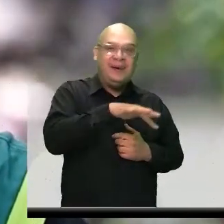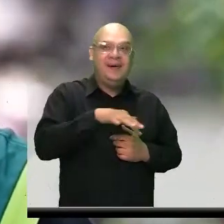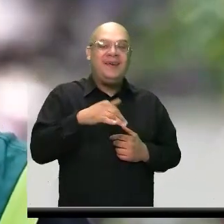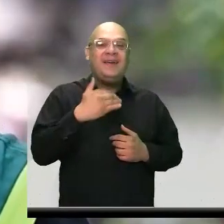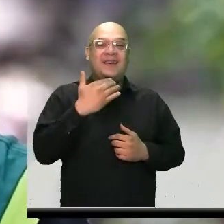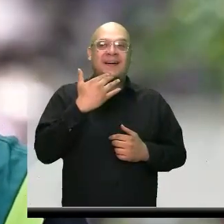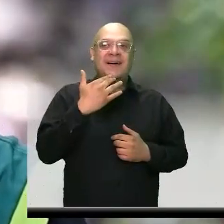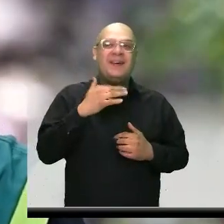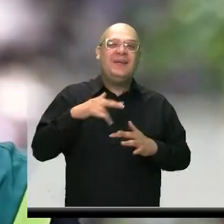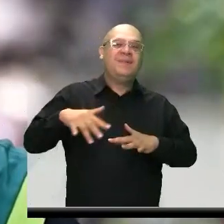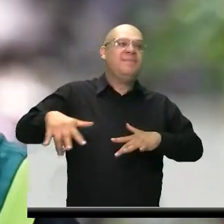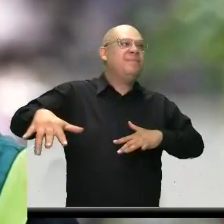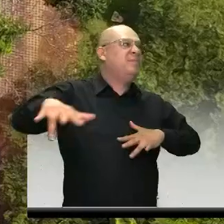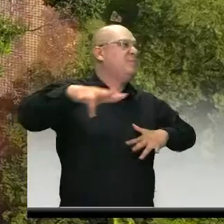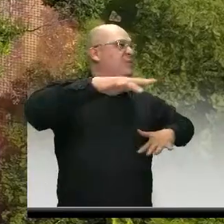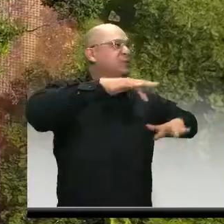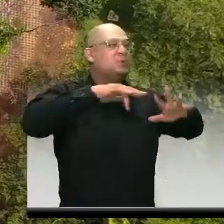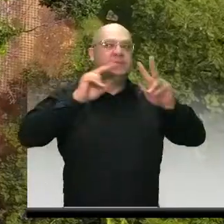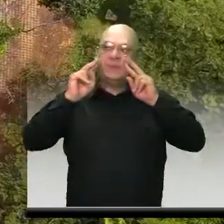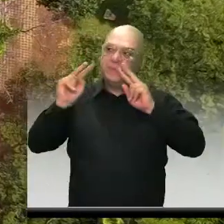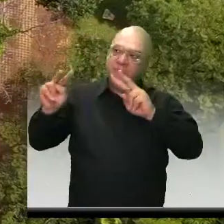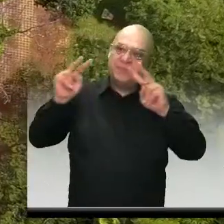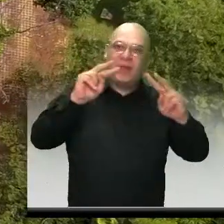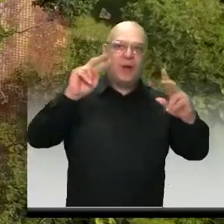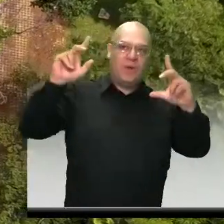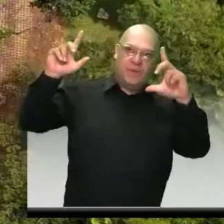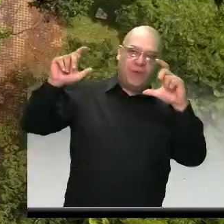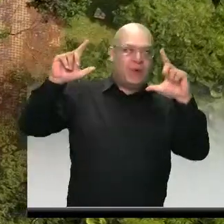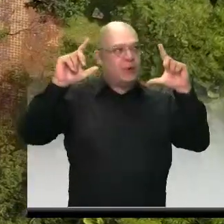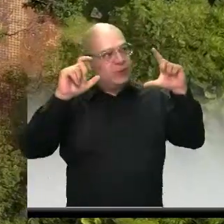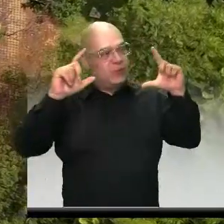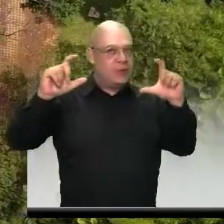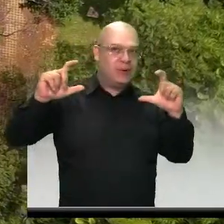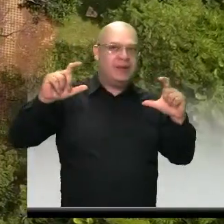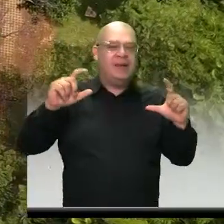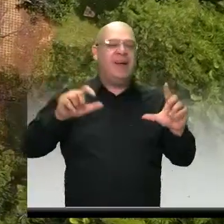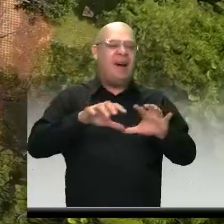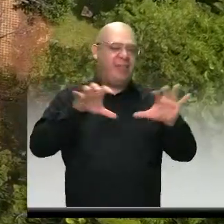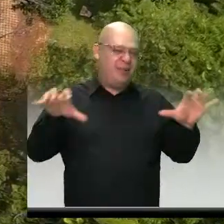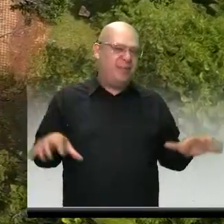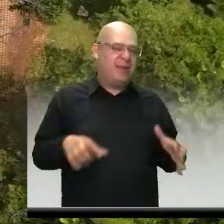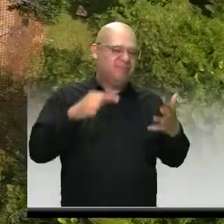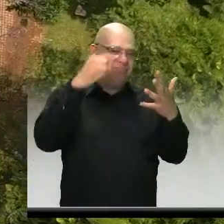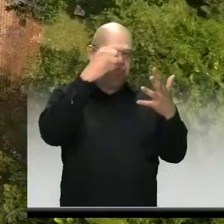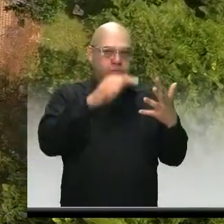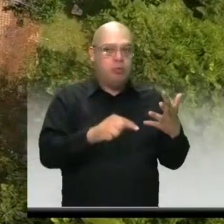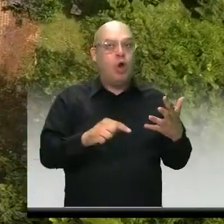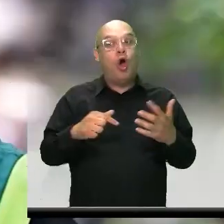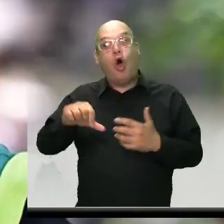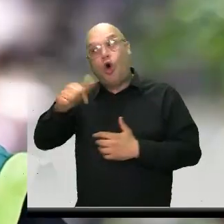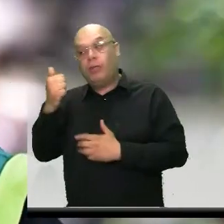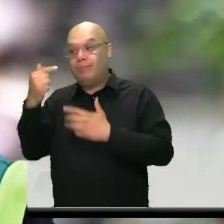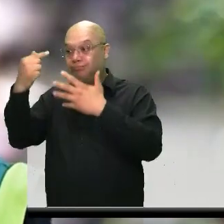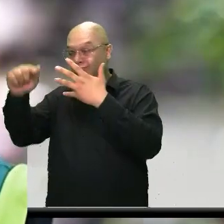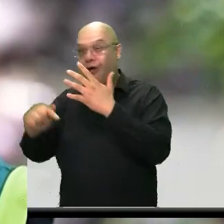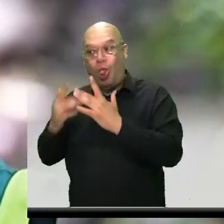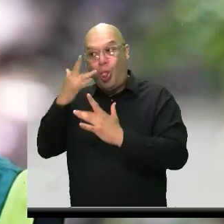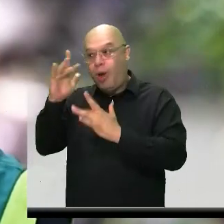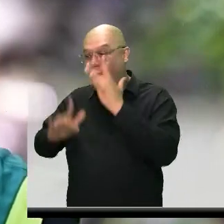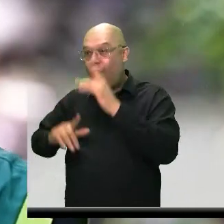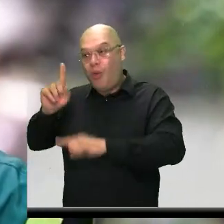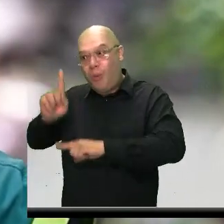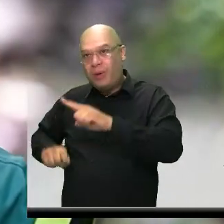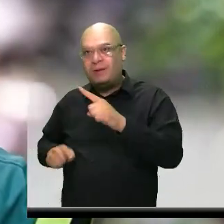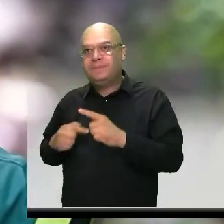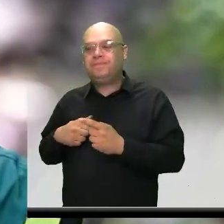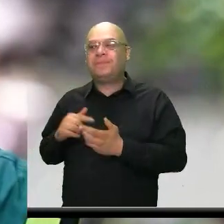paisajístico que tiene este lugar, a tomarse fotos, tenemos otras actividades que no están permitidas, que es que nos encontramos visitantes que